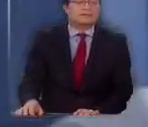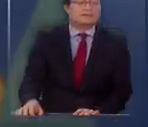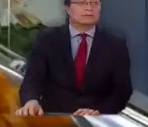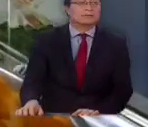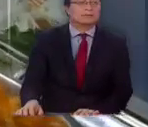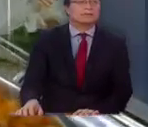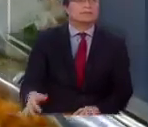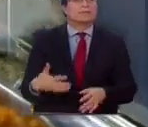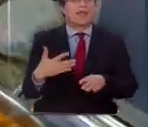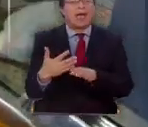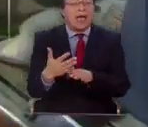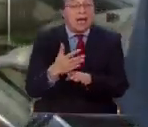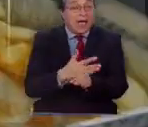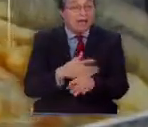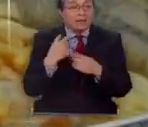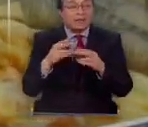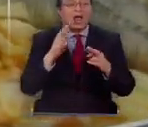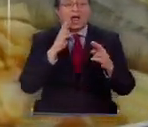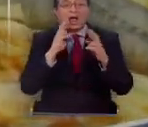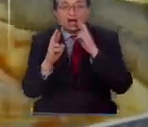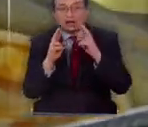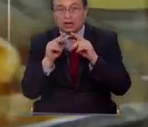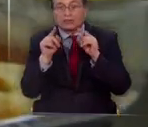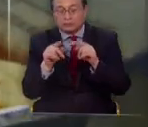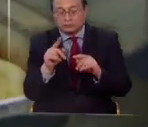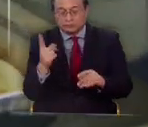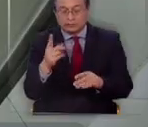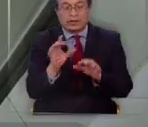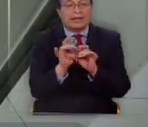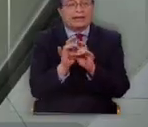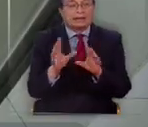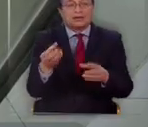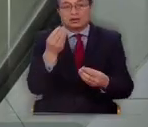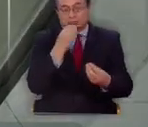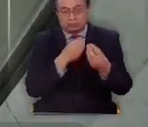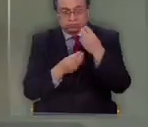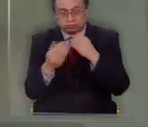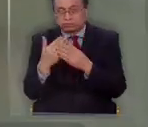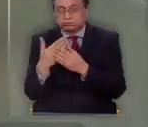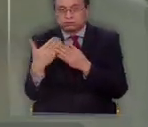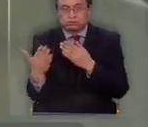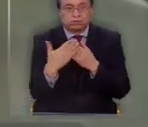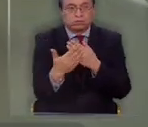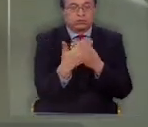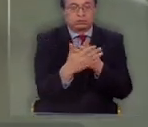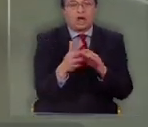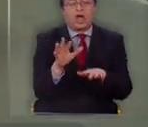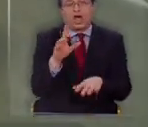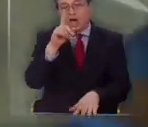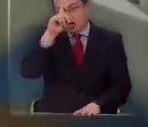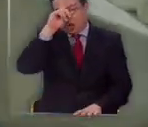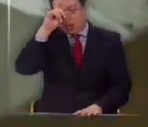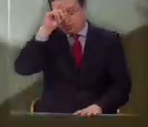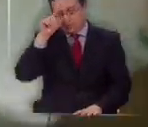Antes, vamos con el restaurante Boa, que tiene listas sus colaciones para repartir en los hospitales.